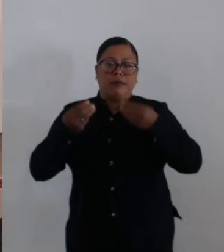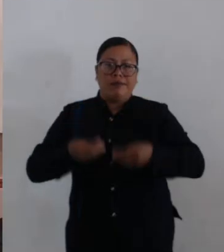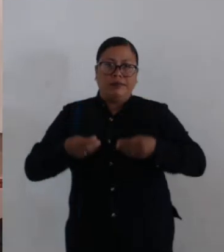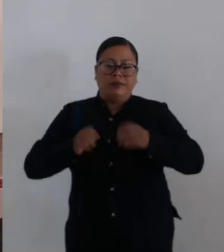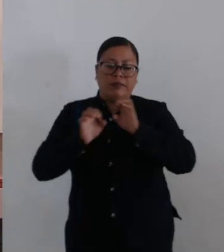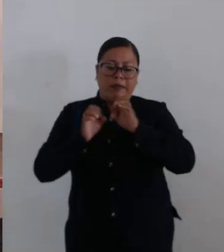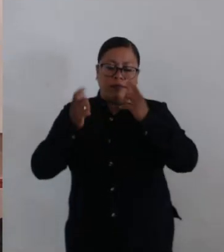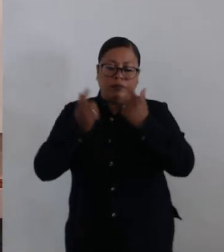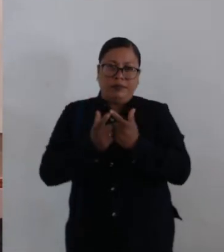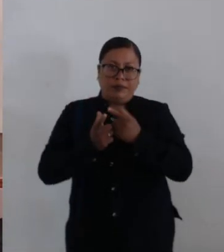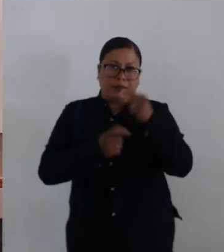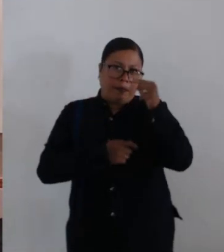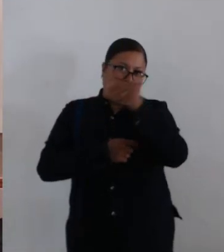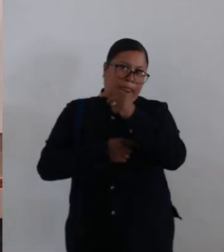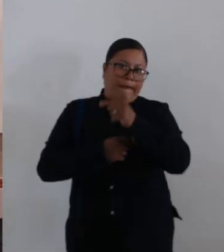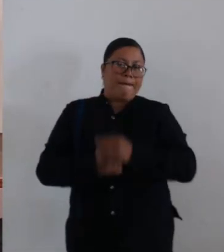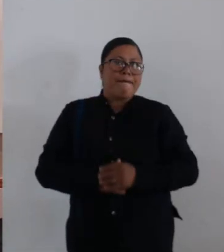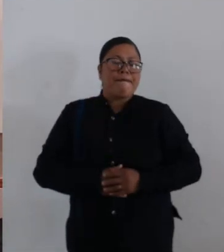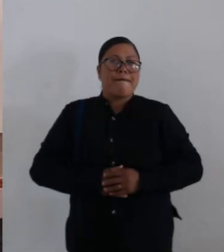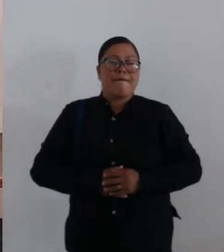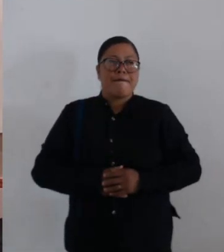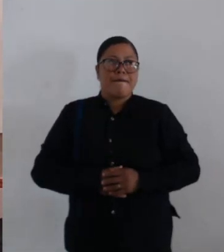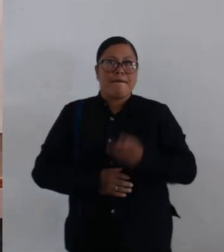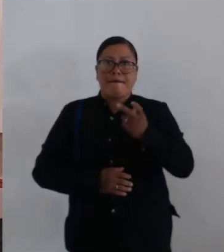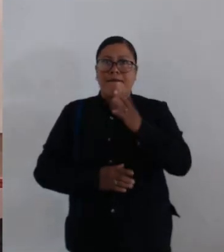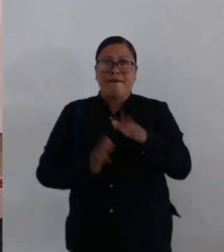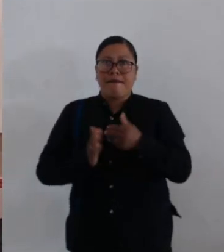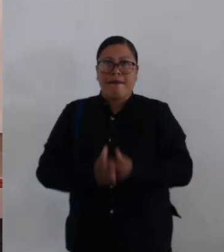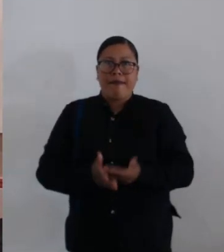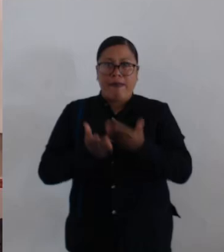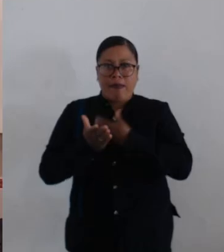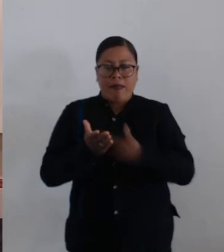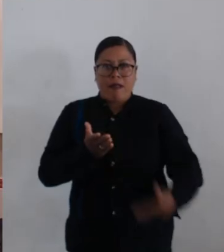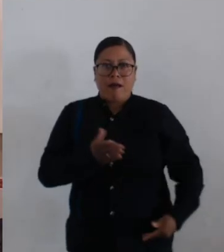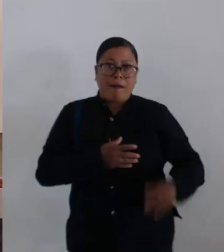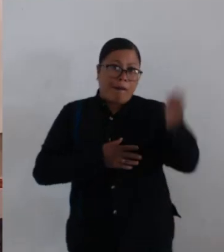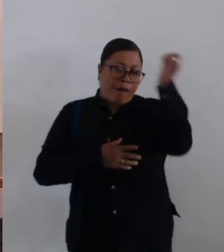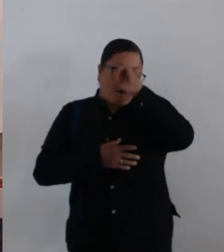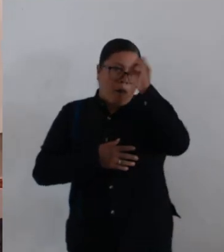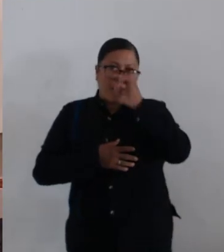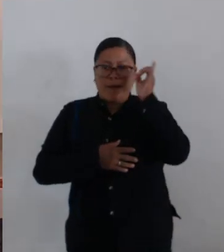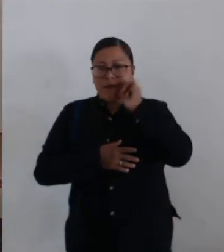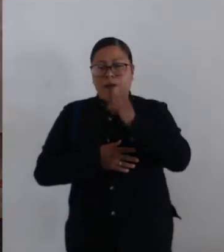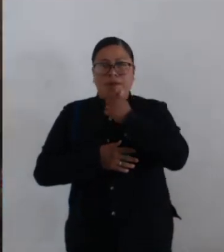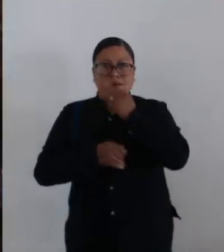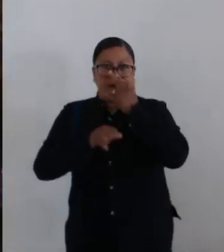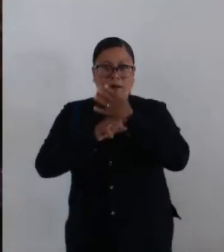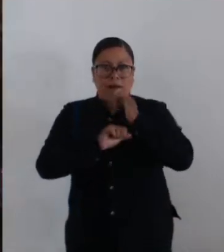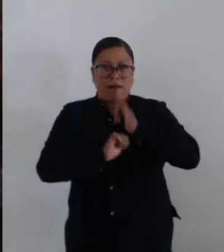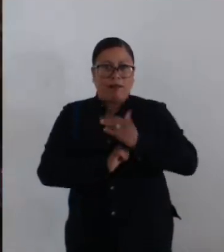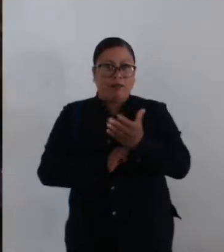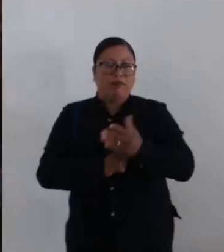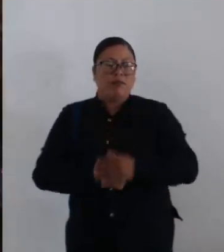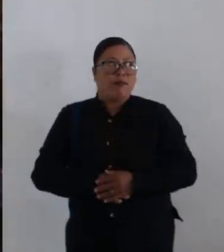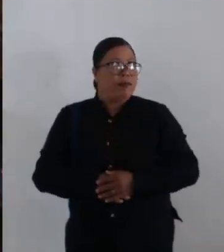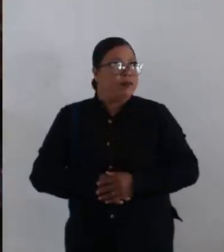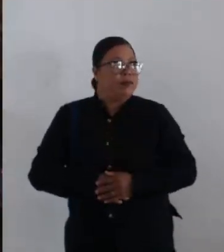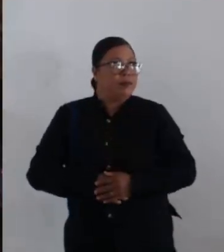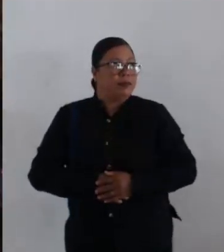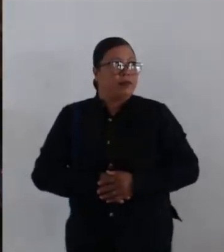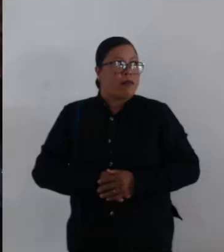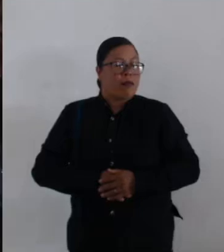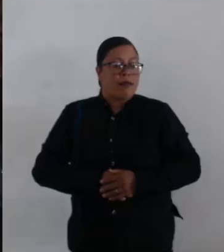Mercado de Abasto, Margarita Maza de Juárez. ¿Es cuánto, señor presidente? Está a su consideración y de las señoras y señores